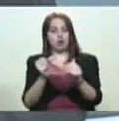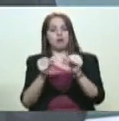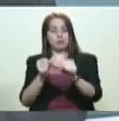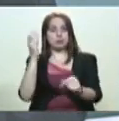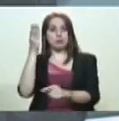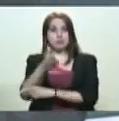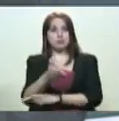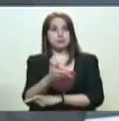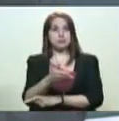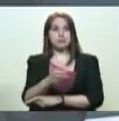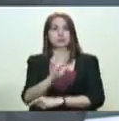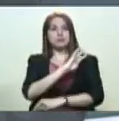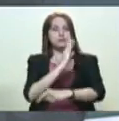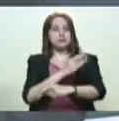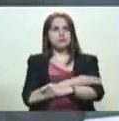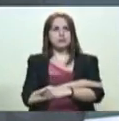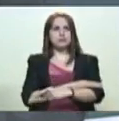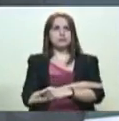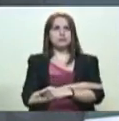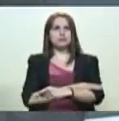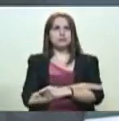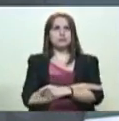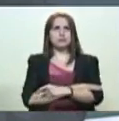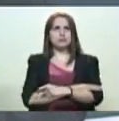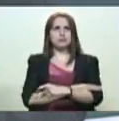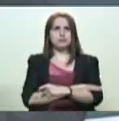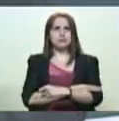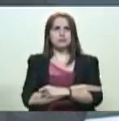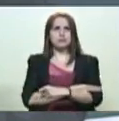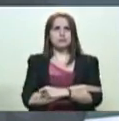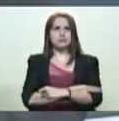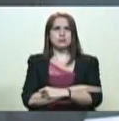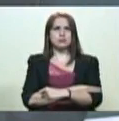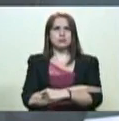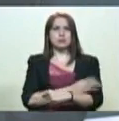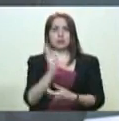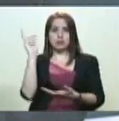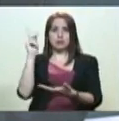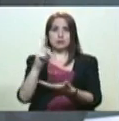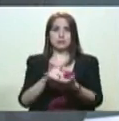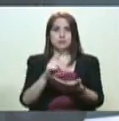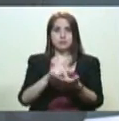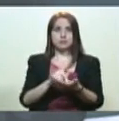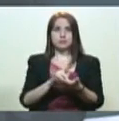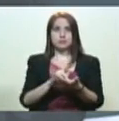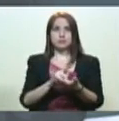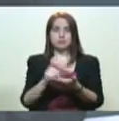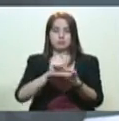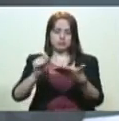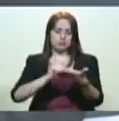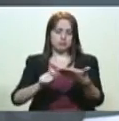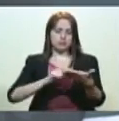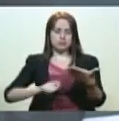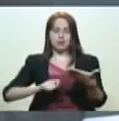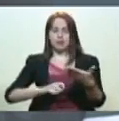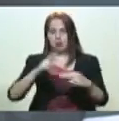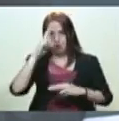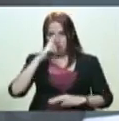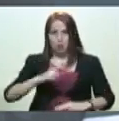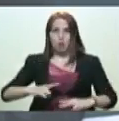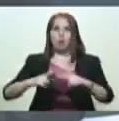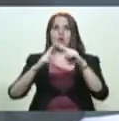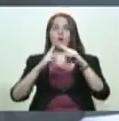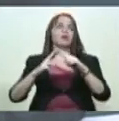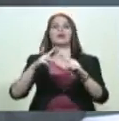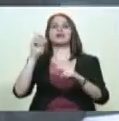poder de la República que ha hecho, digamos, acto de presencia y tomada nota de su reconocimiento a la Asamblea